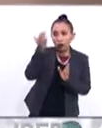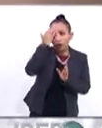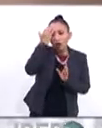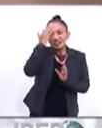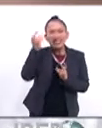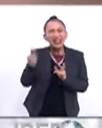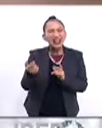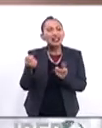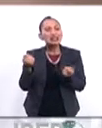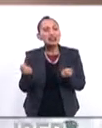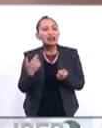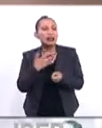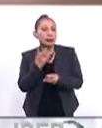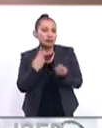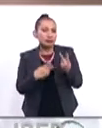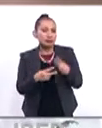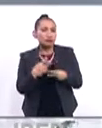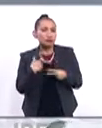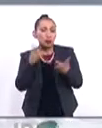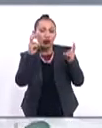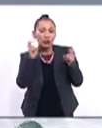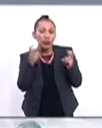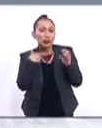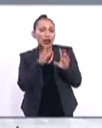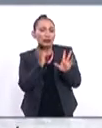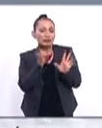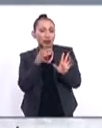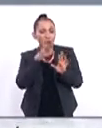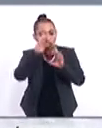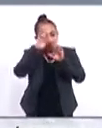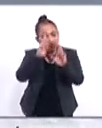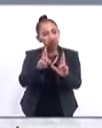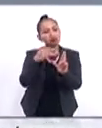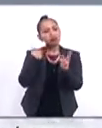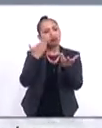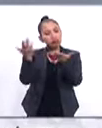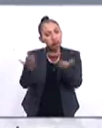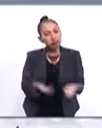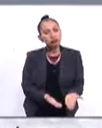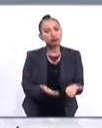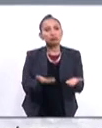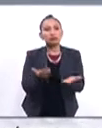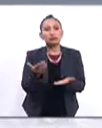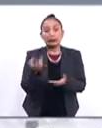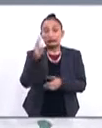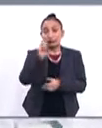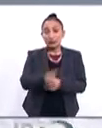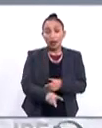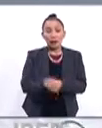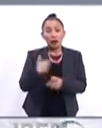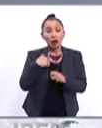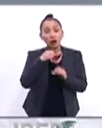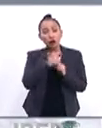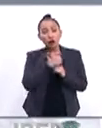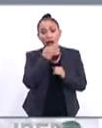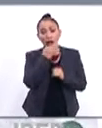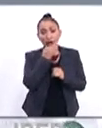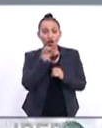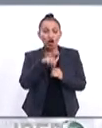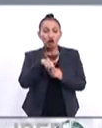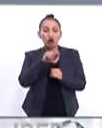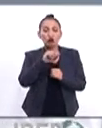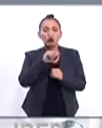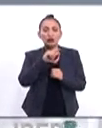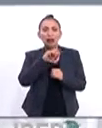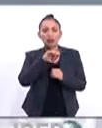pues vendrán los temas protocolares él será recibido la verdad es que a través de la anunciatura